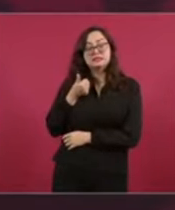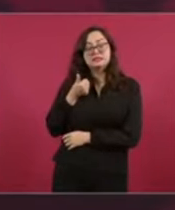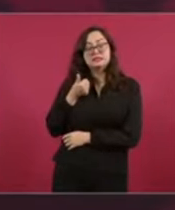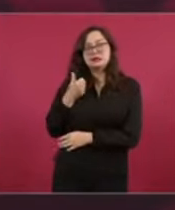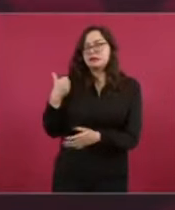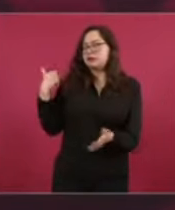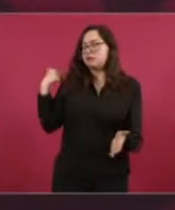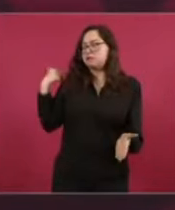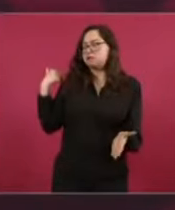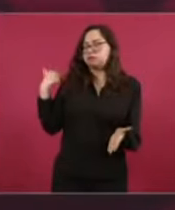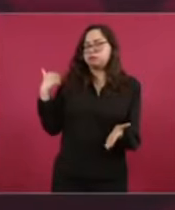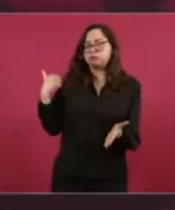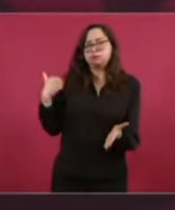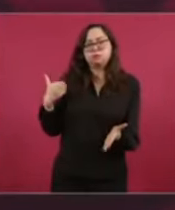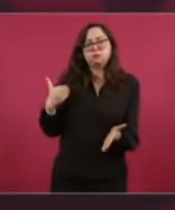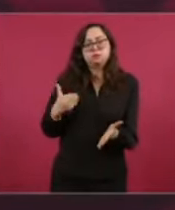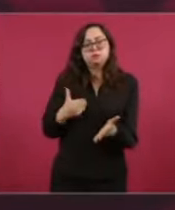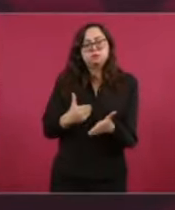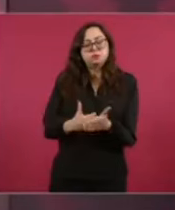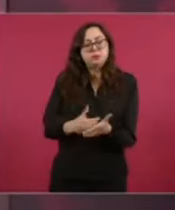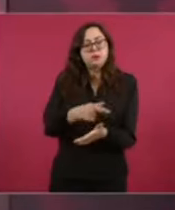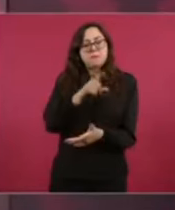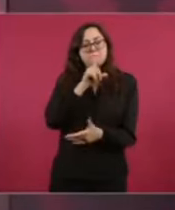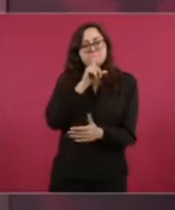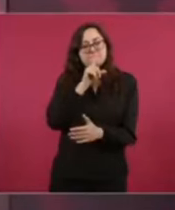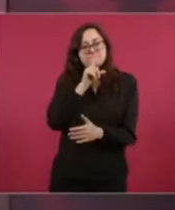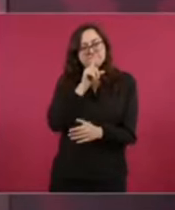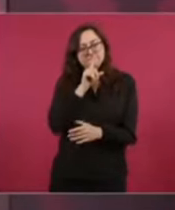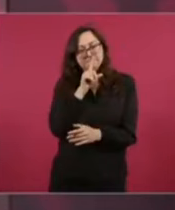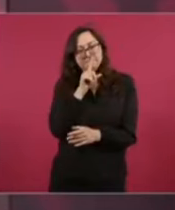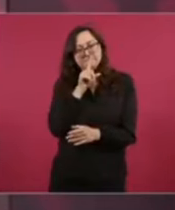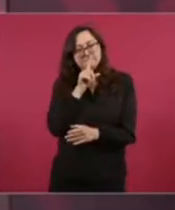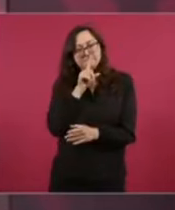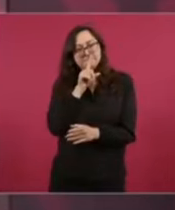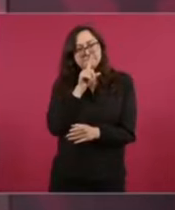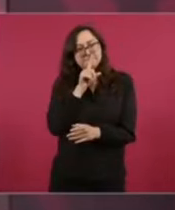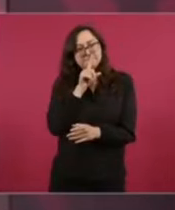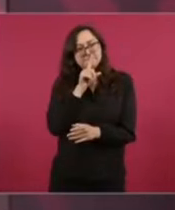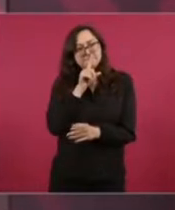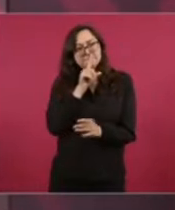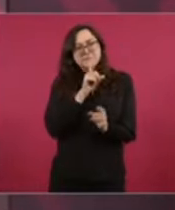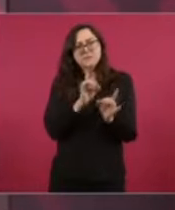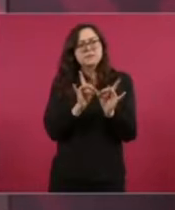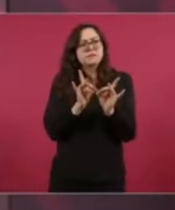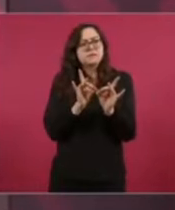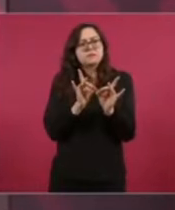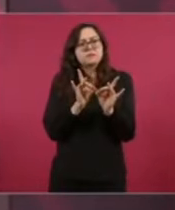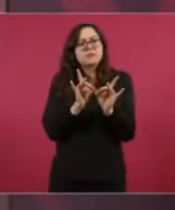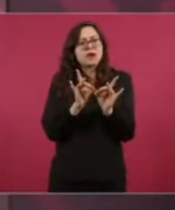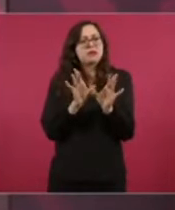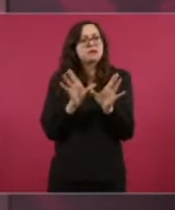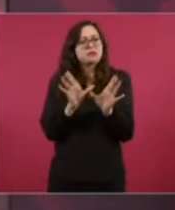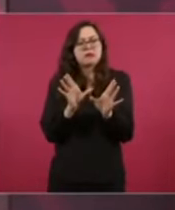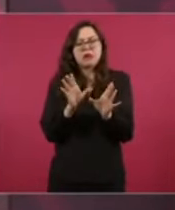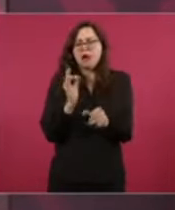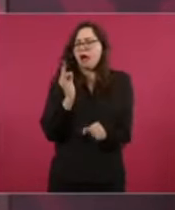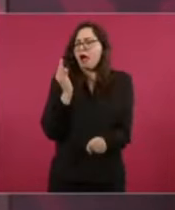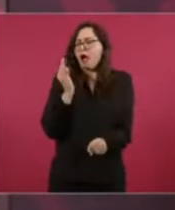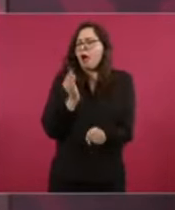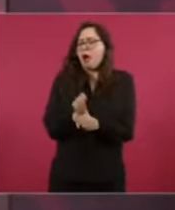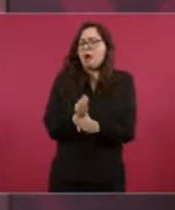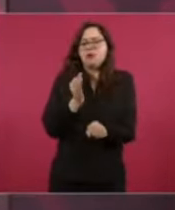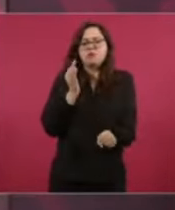periodista famoso, le